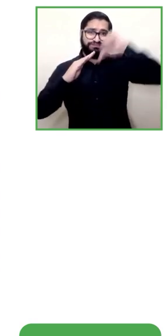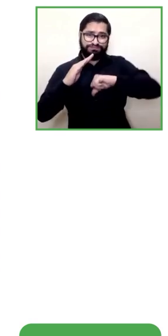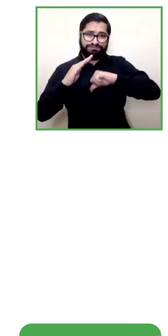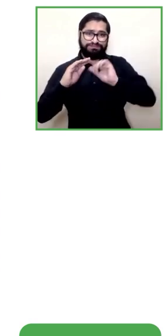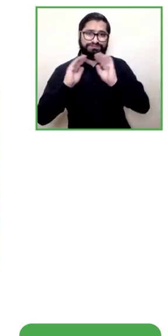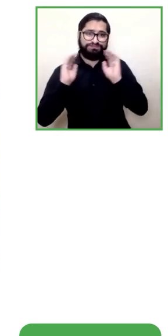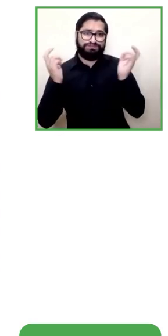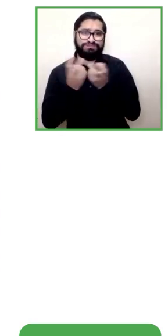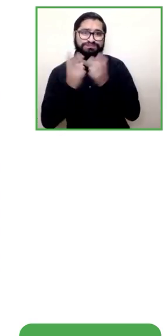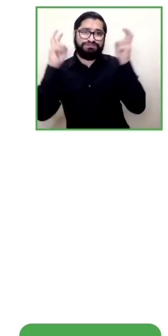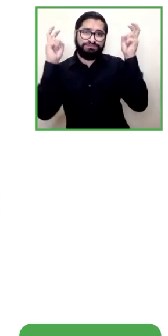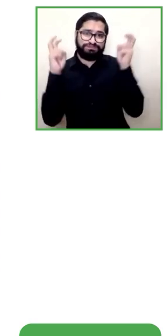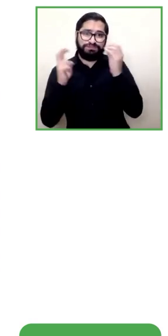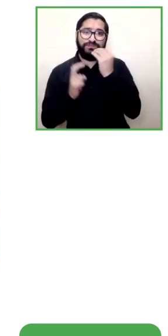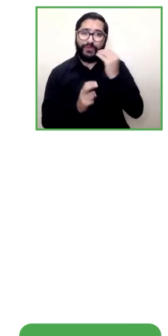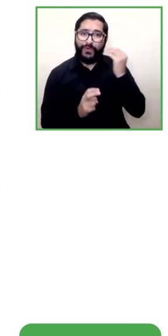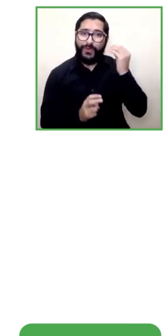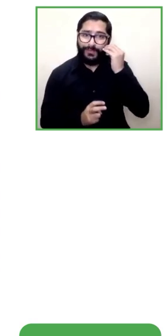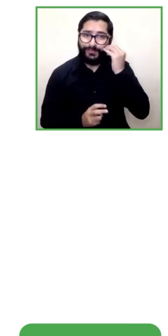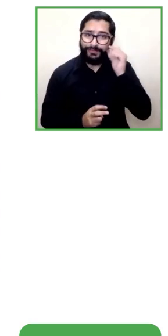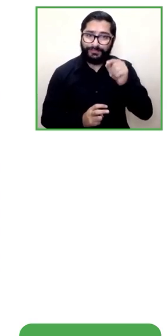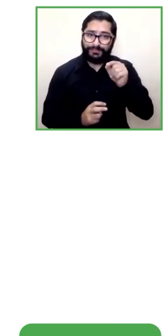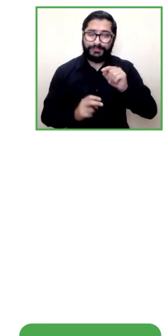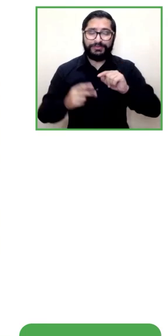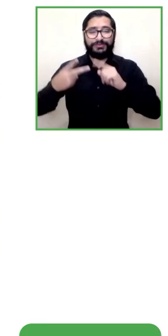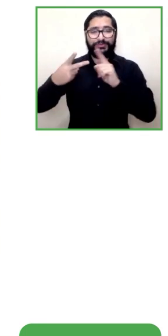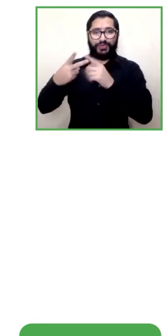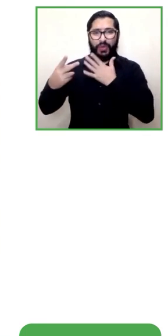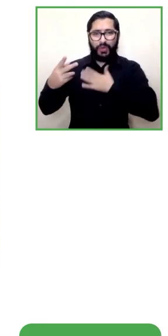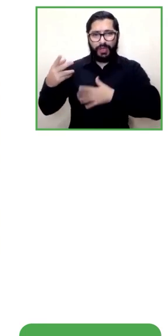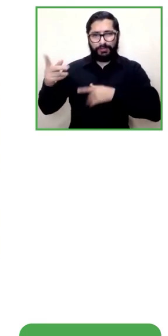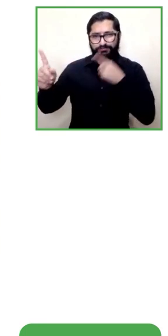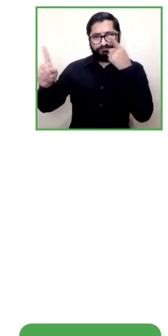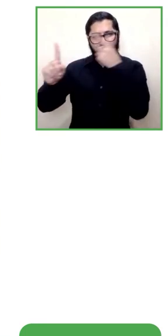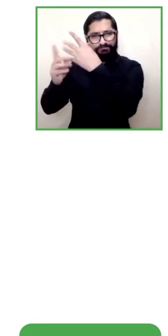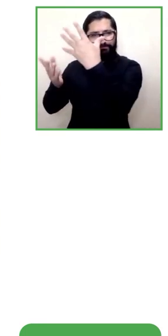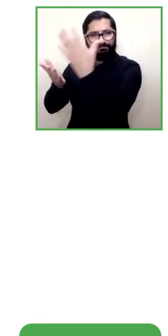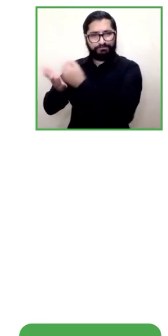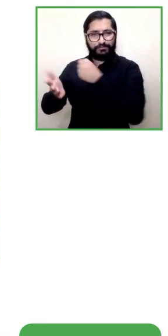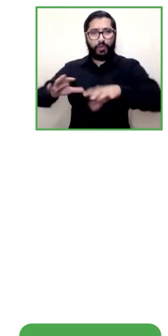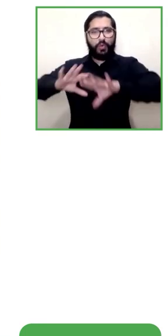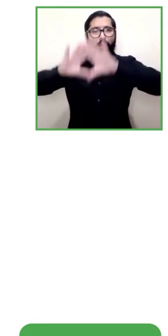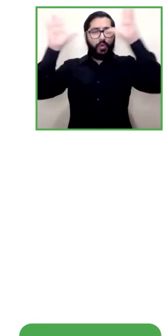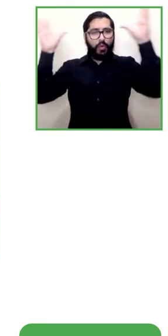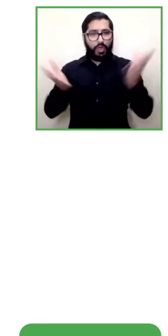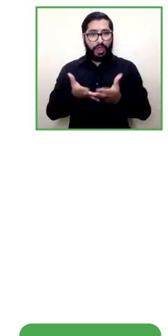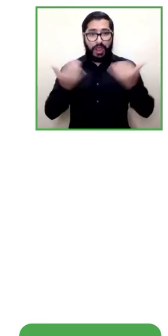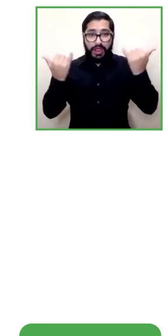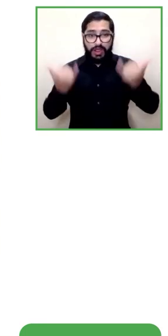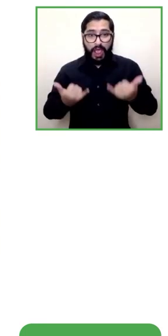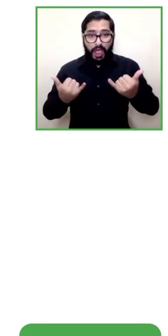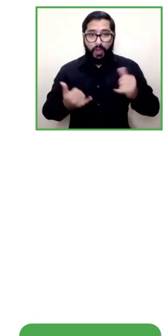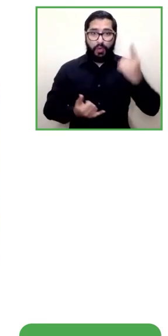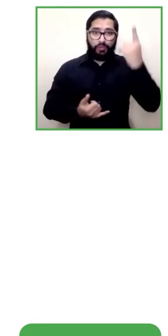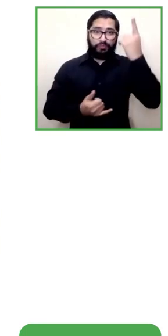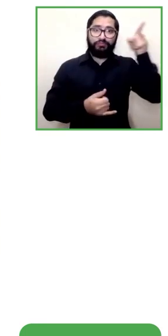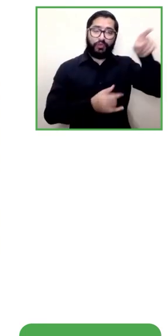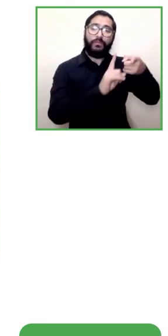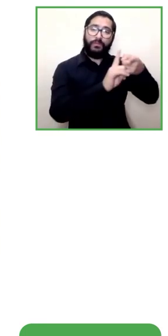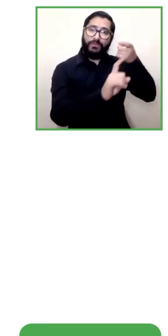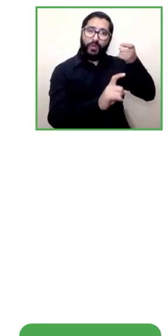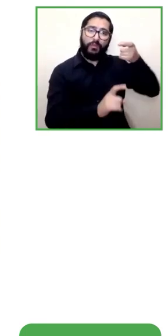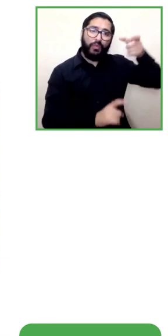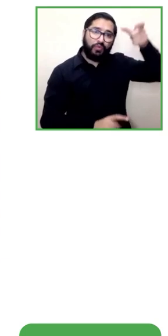desafío es expandirlo globalmente actualmente solo están disponibles en Turquía entonces después de la pandemia probablemente